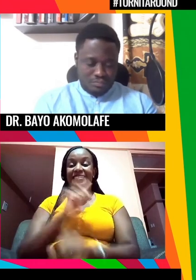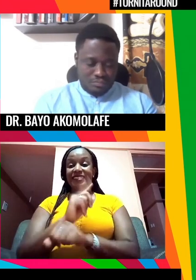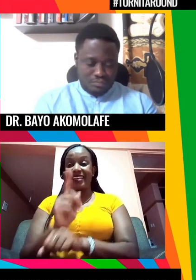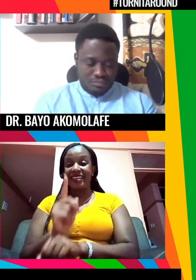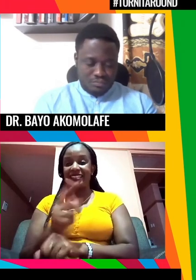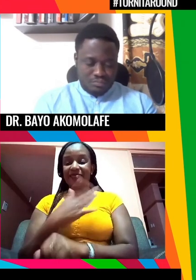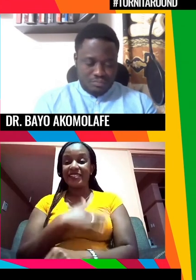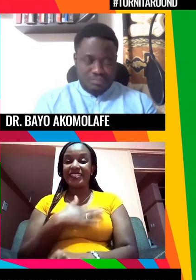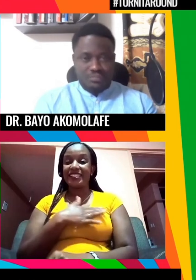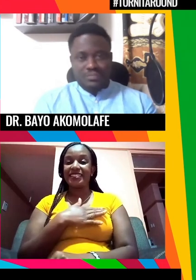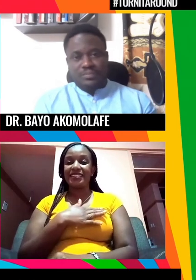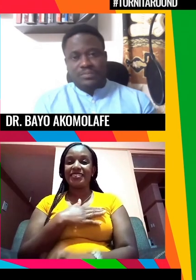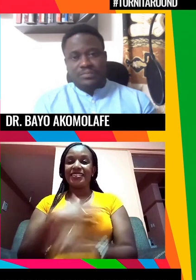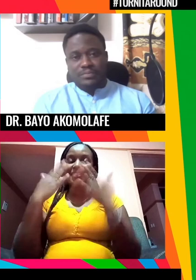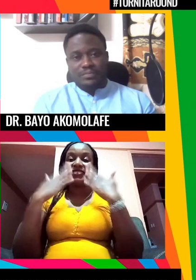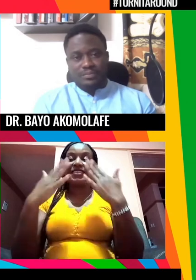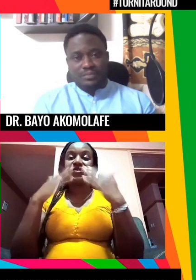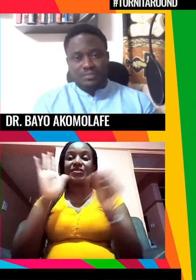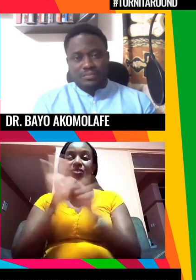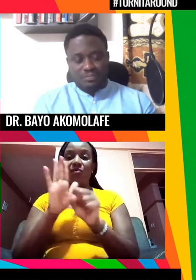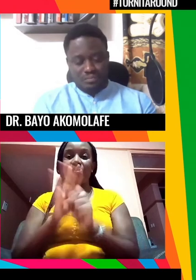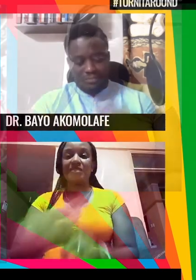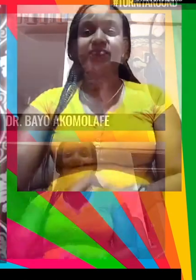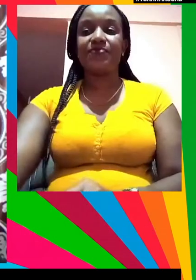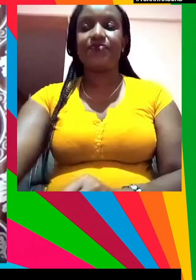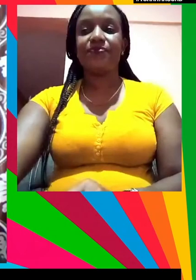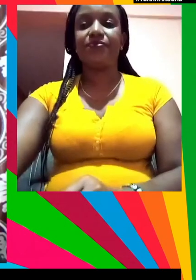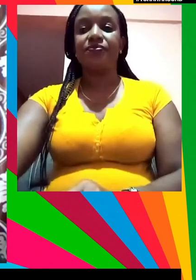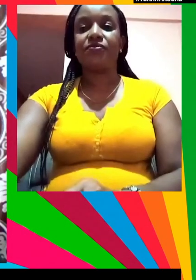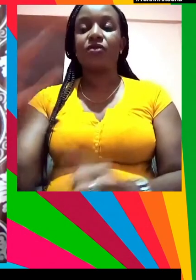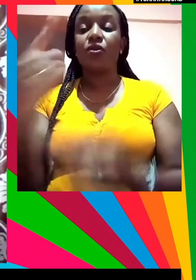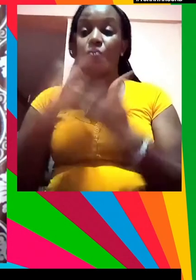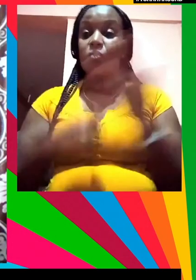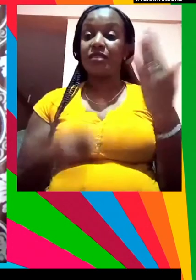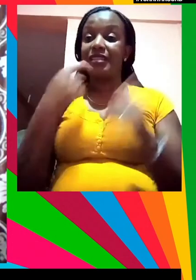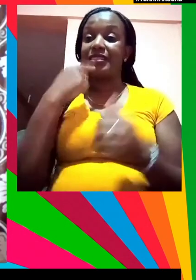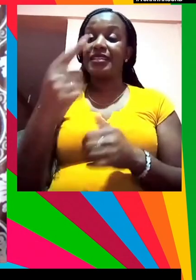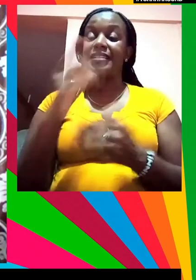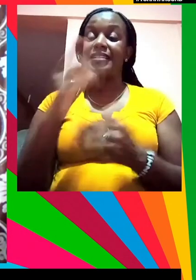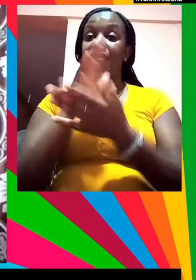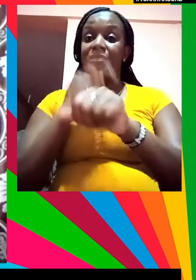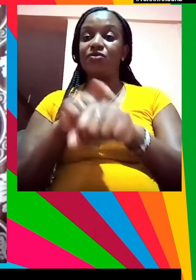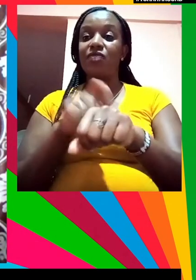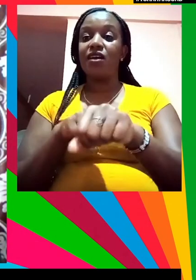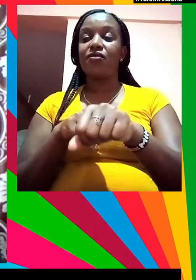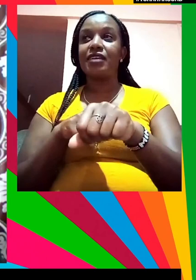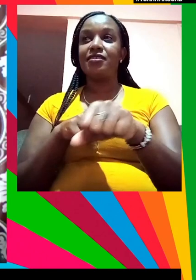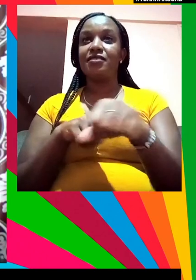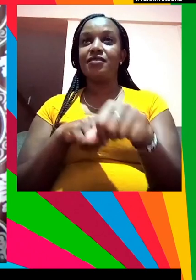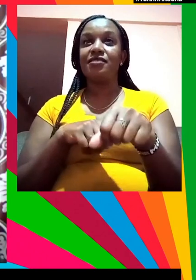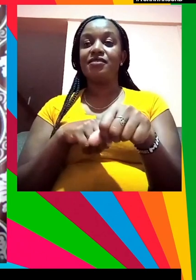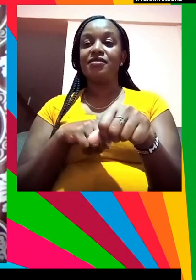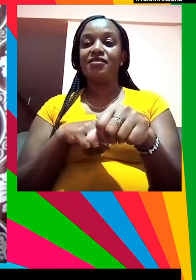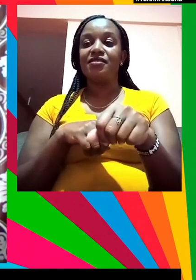gracias bueno creo que estoy de acuerdo con lo que dice Bayo y muy a menudo escuchamos las